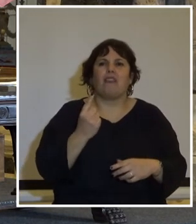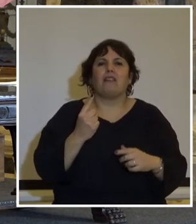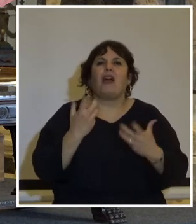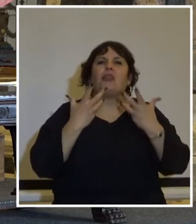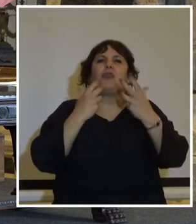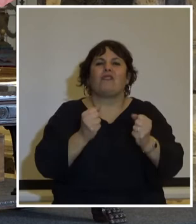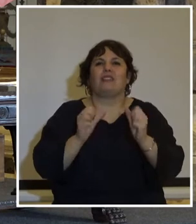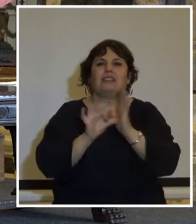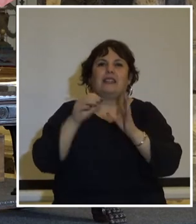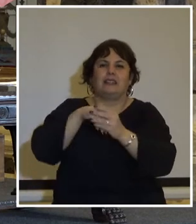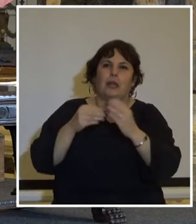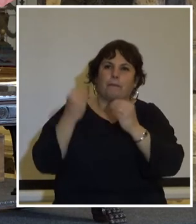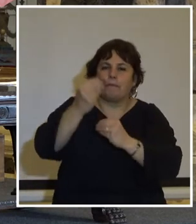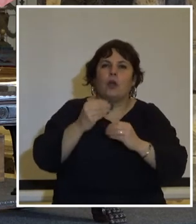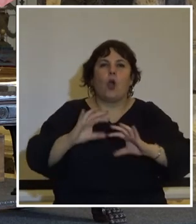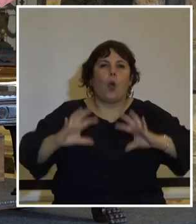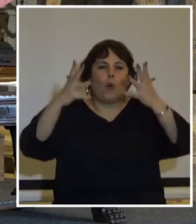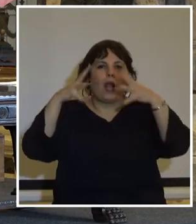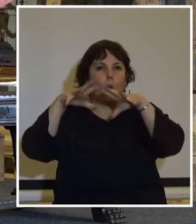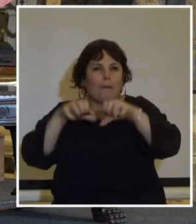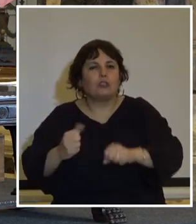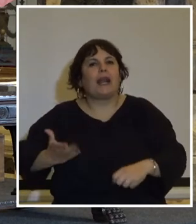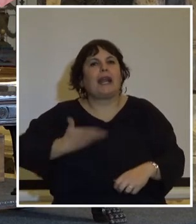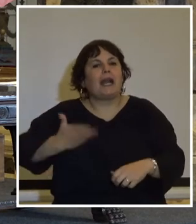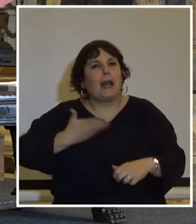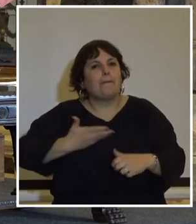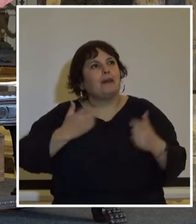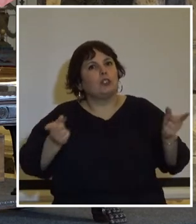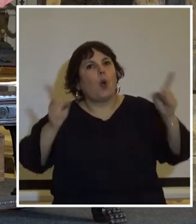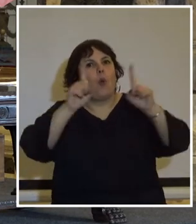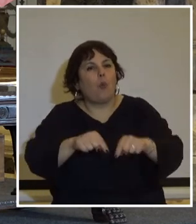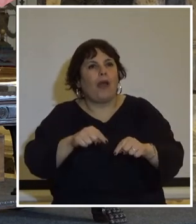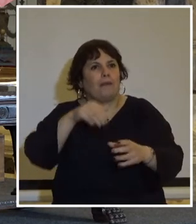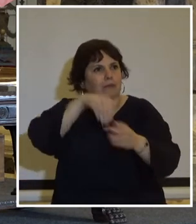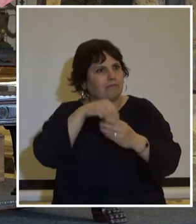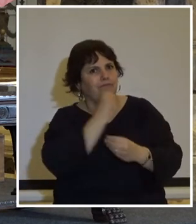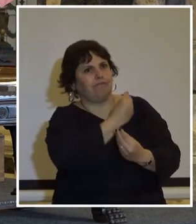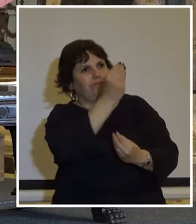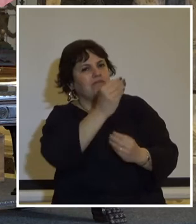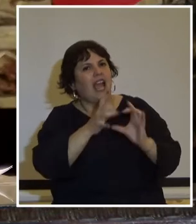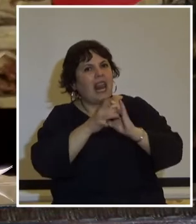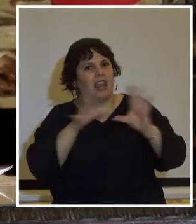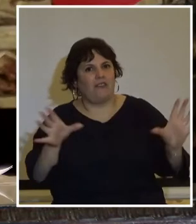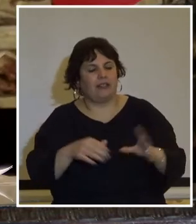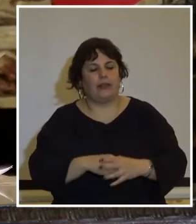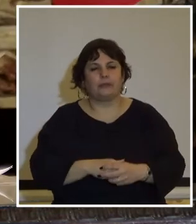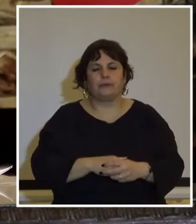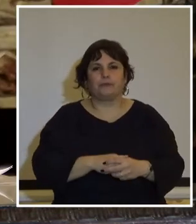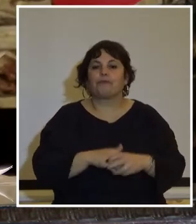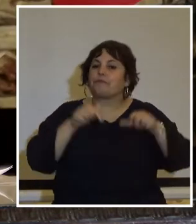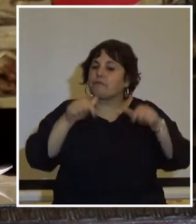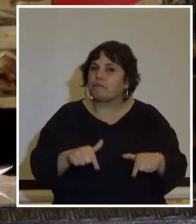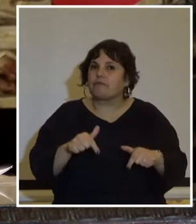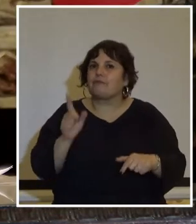democracia huelga con ocupación reclamando la restitución del orden democrático y las libertades esta